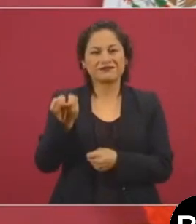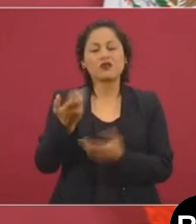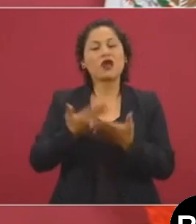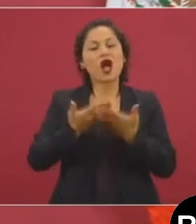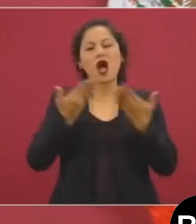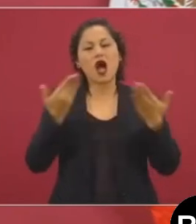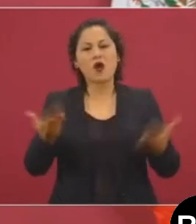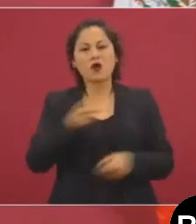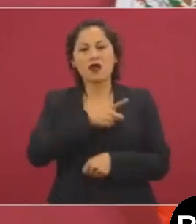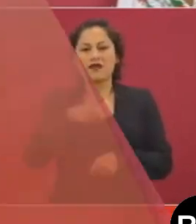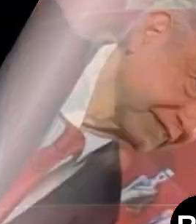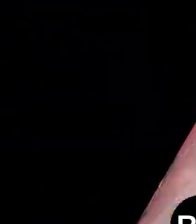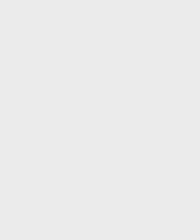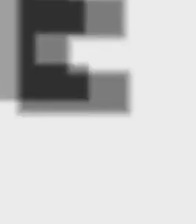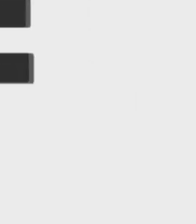democracia.